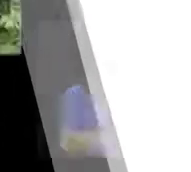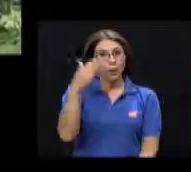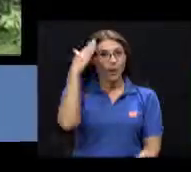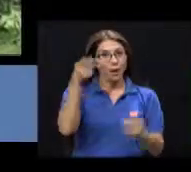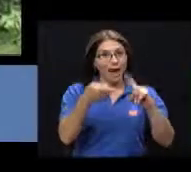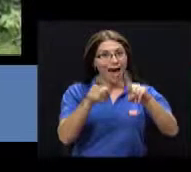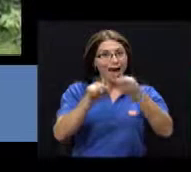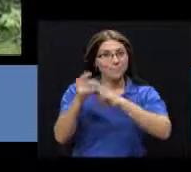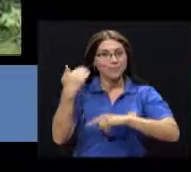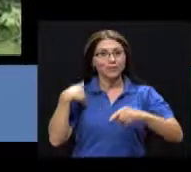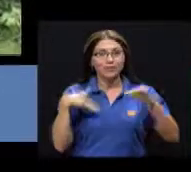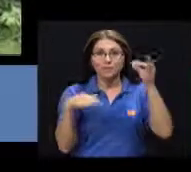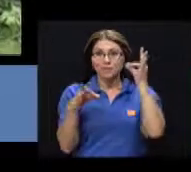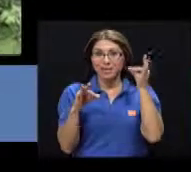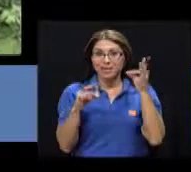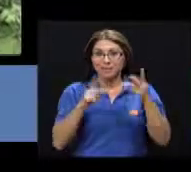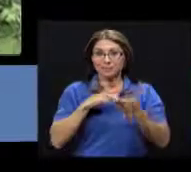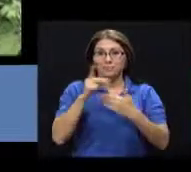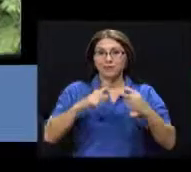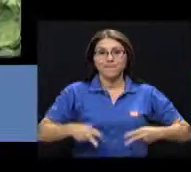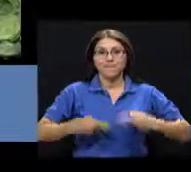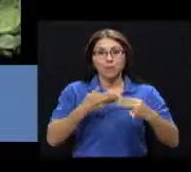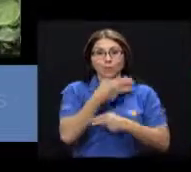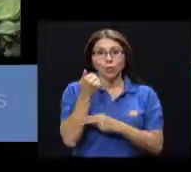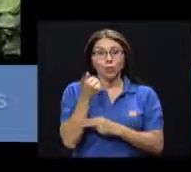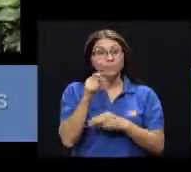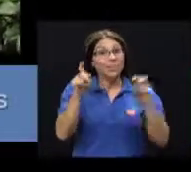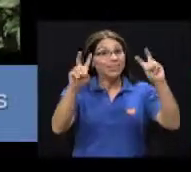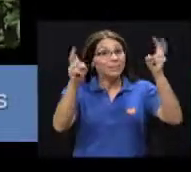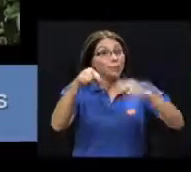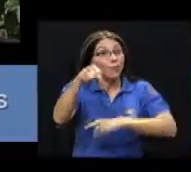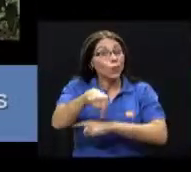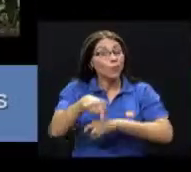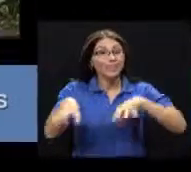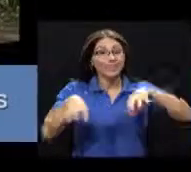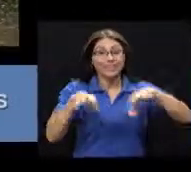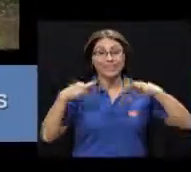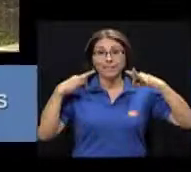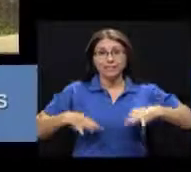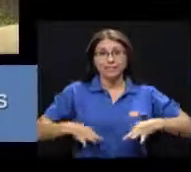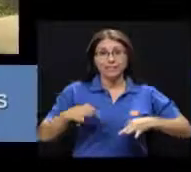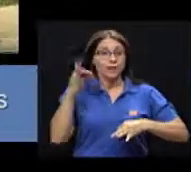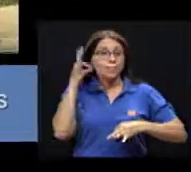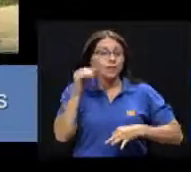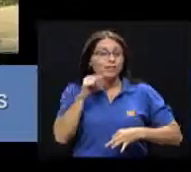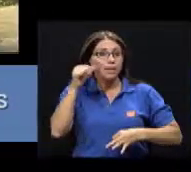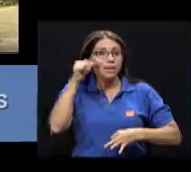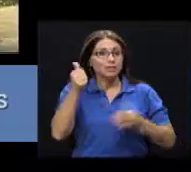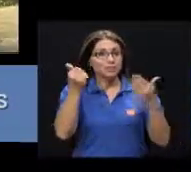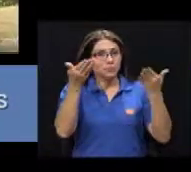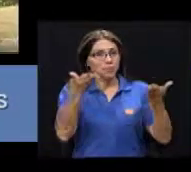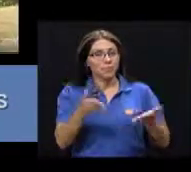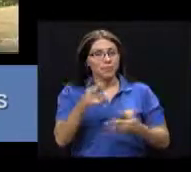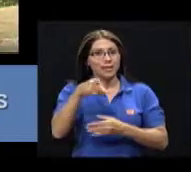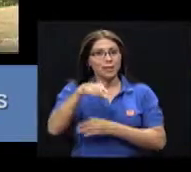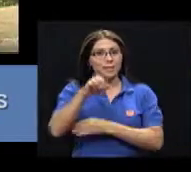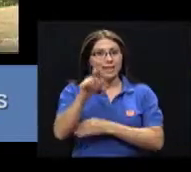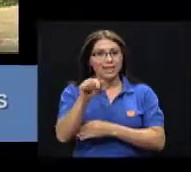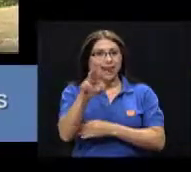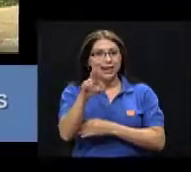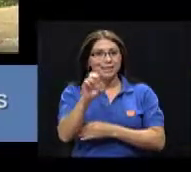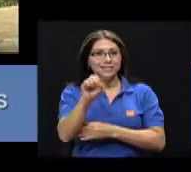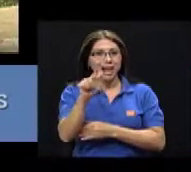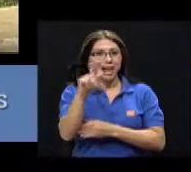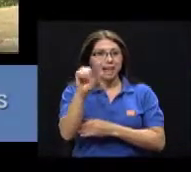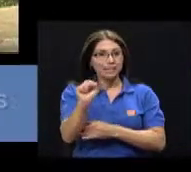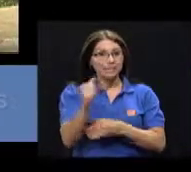Hola amigos y amigas de Vivir Mejor. A propósito del tema de hoy sobre actividad física en mujeres adultas, nos acompaña Doña Pilar Salas,